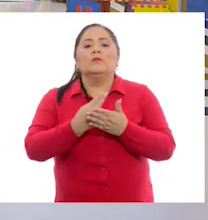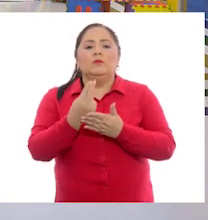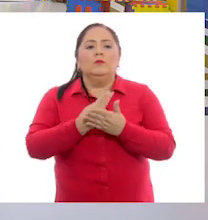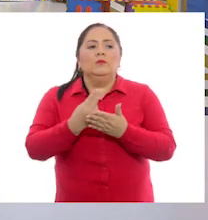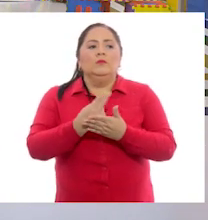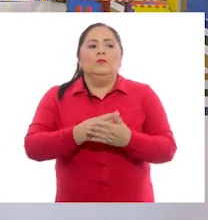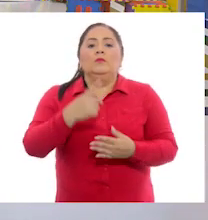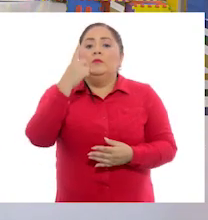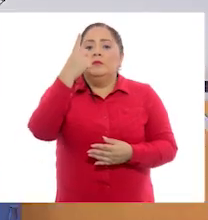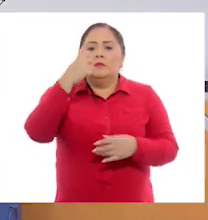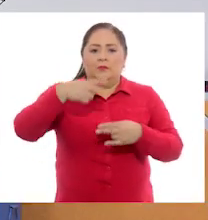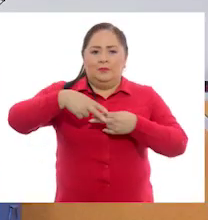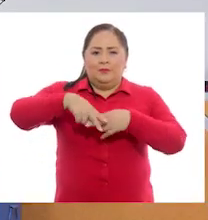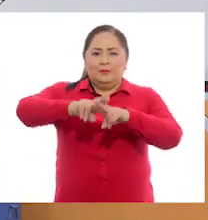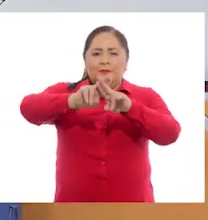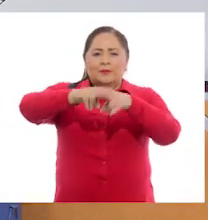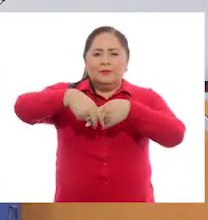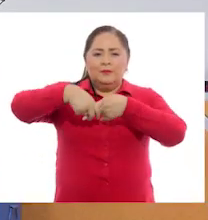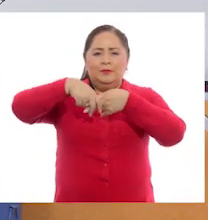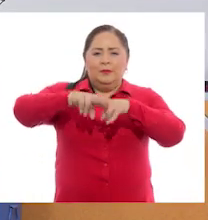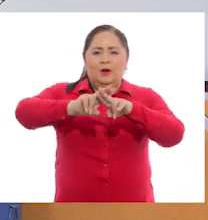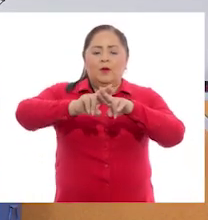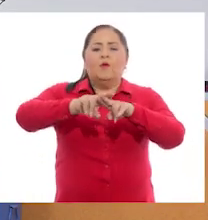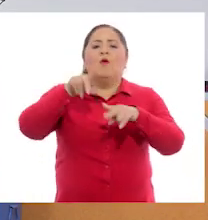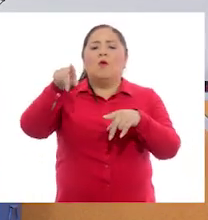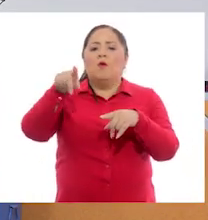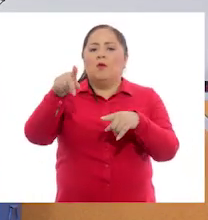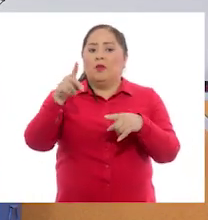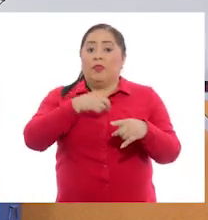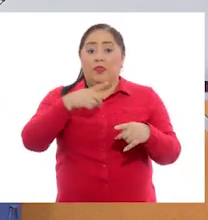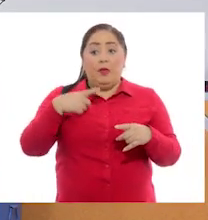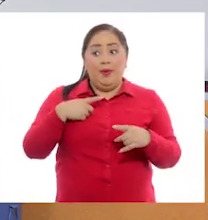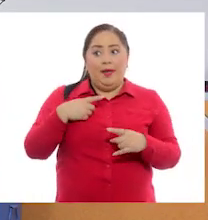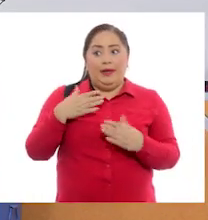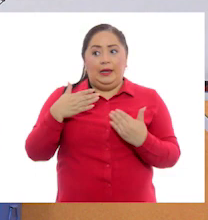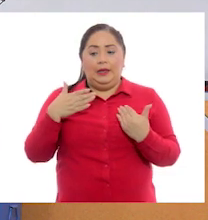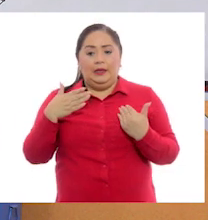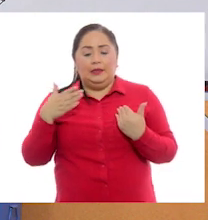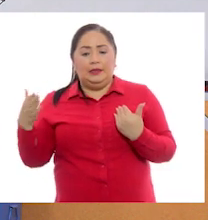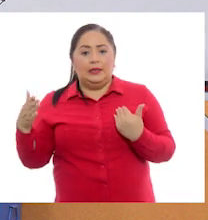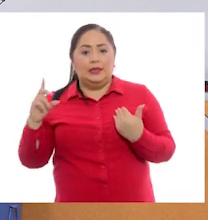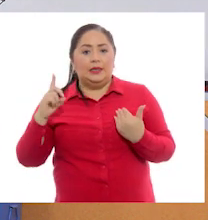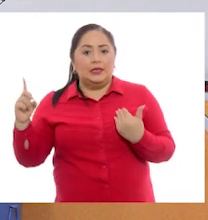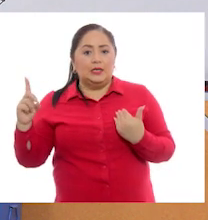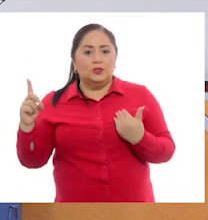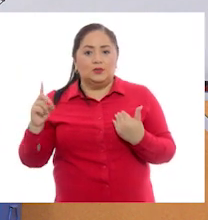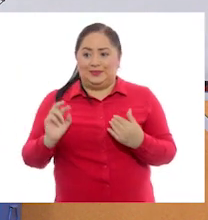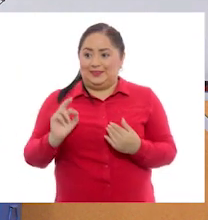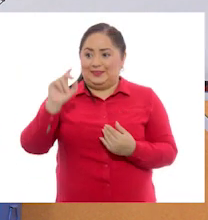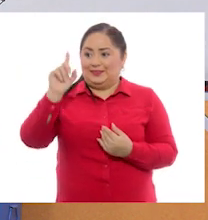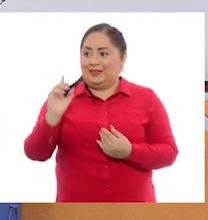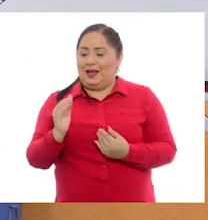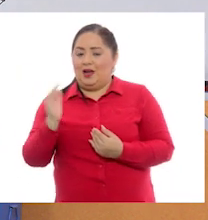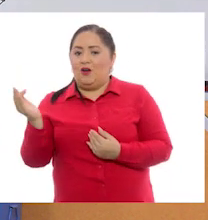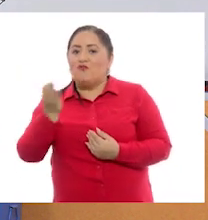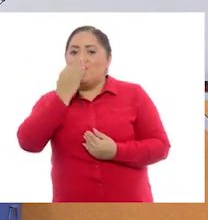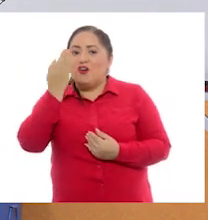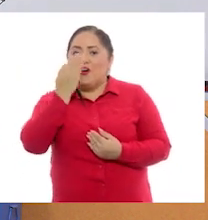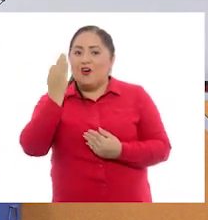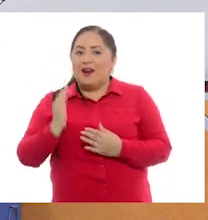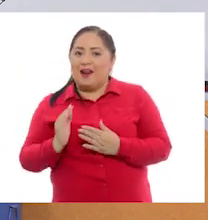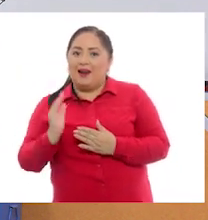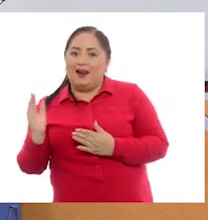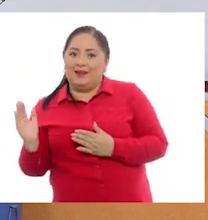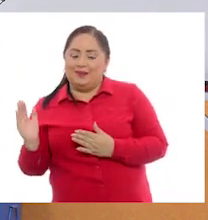un columpio. Un columpio. El columpio debe de estar del lado derecho de la flor. Un